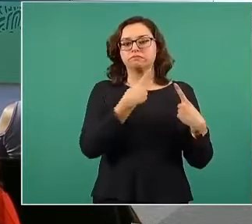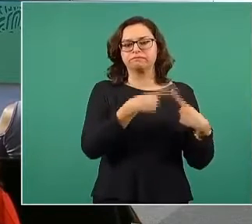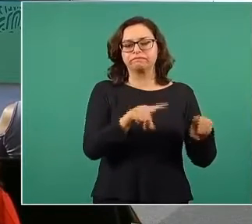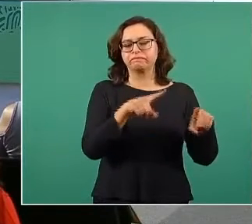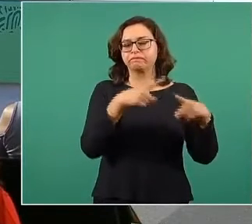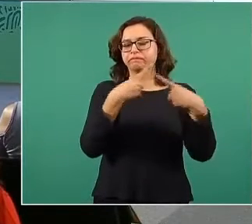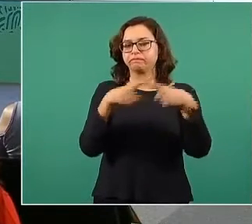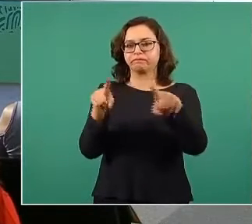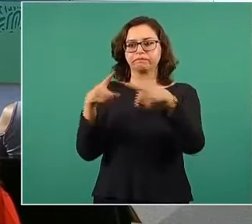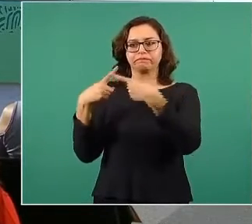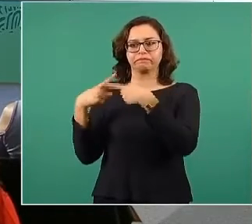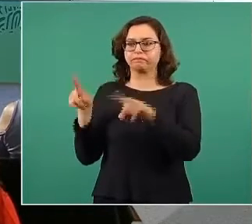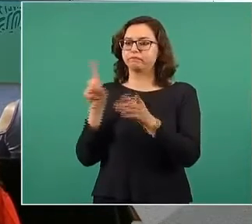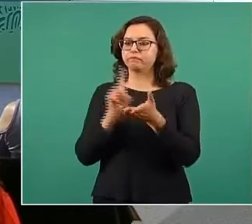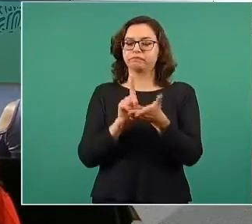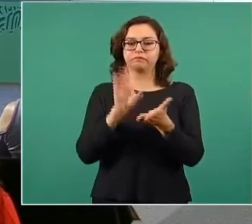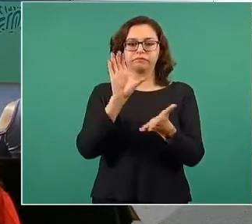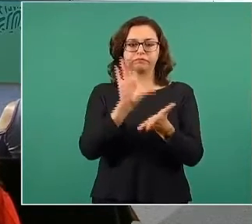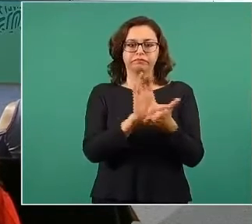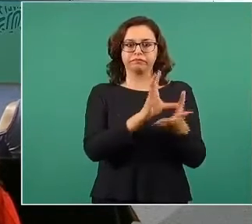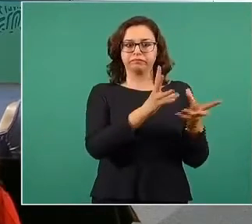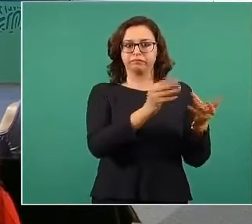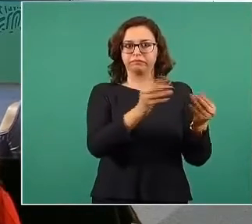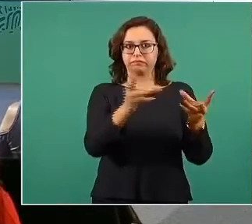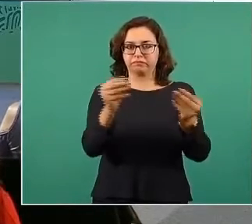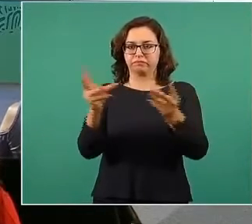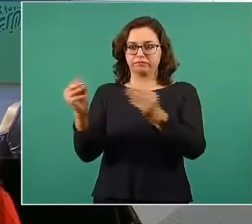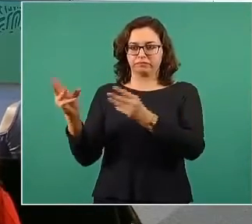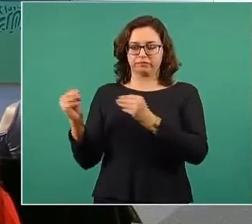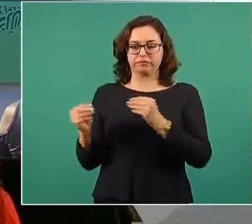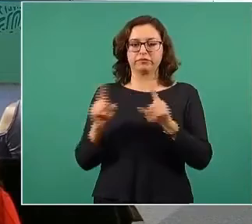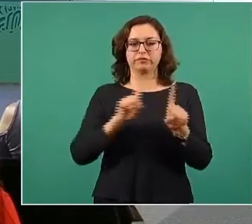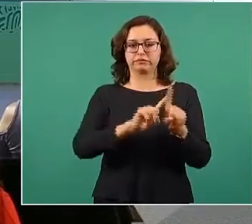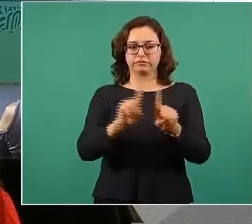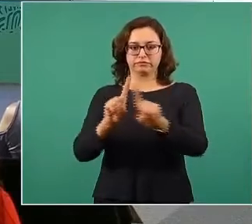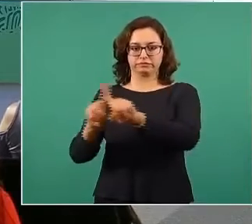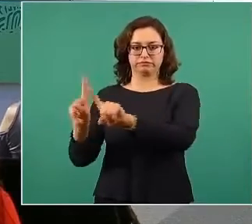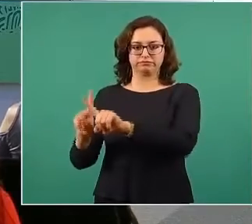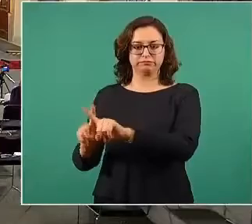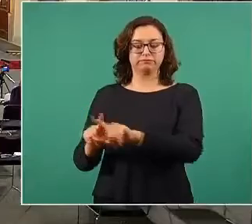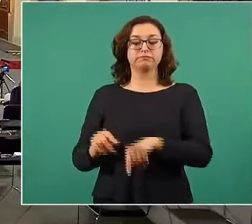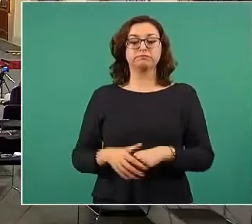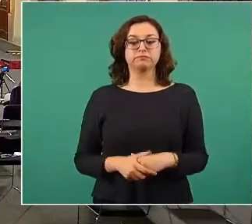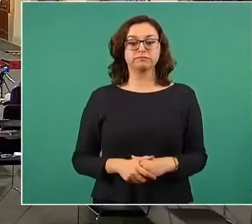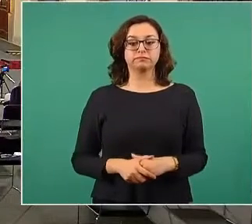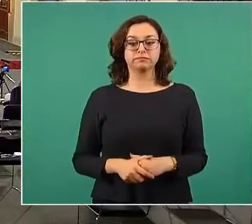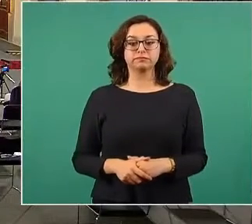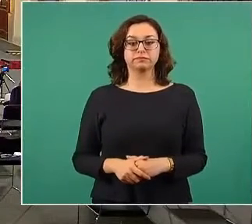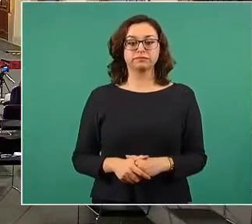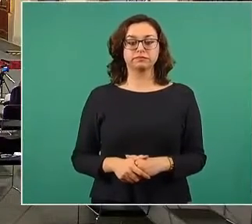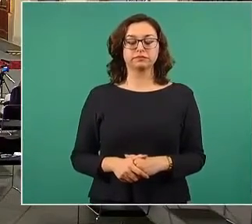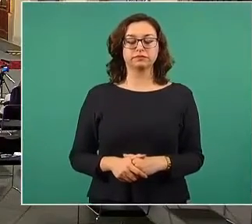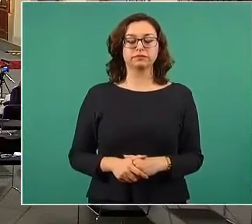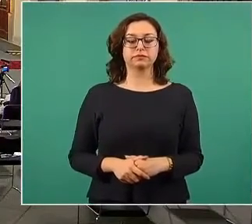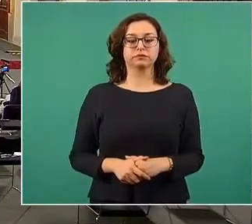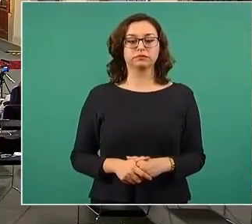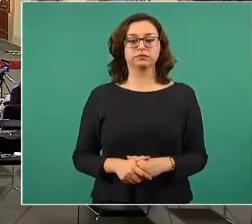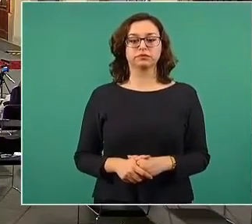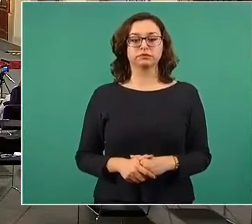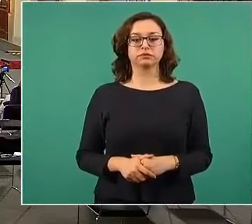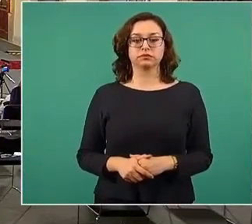formas de discapacidad que afectan a múltiples personas en nuestro país.